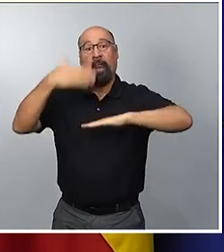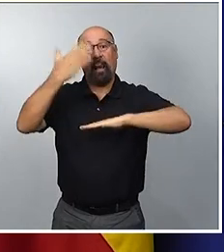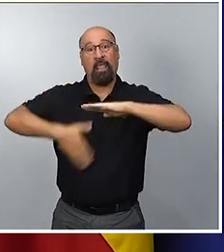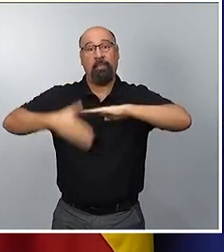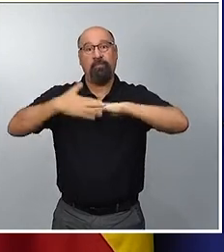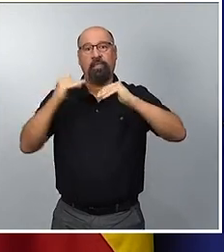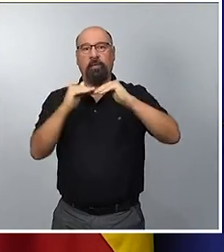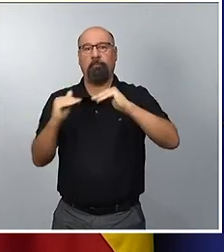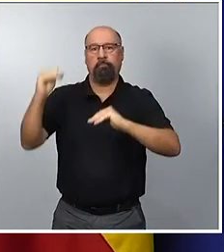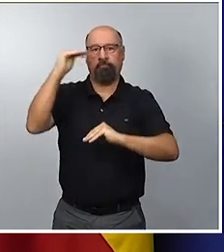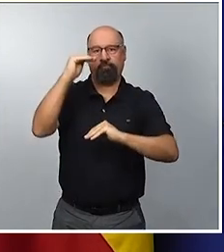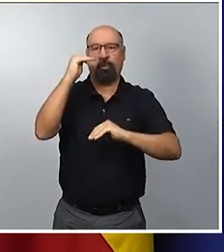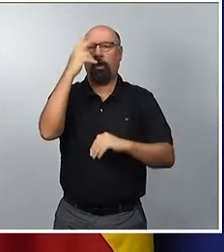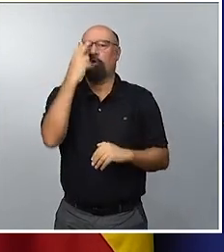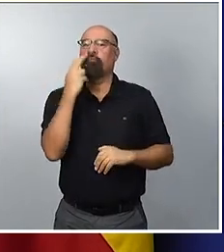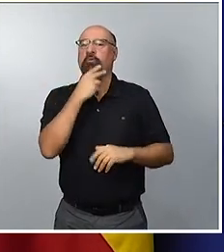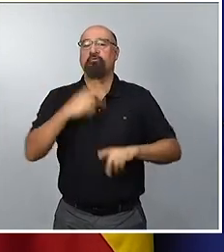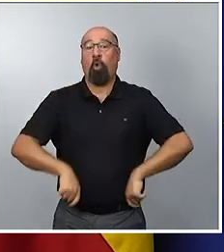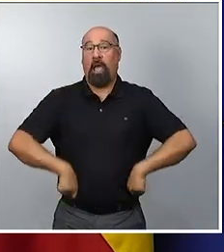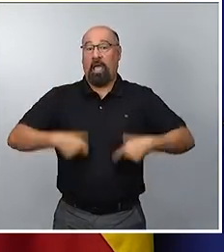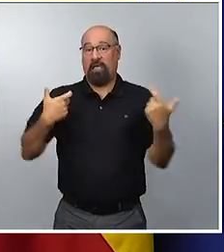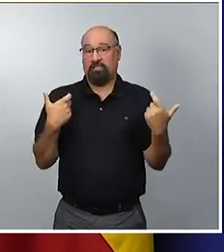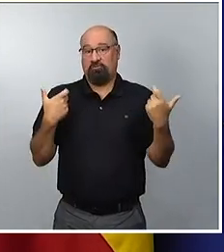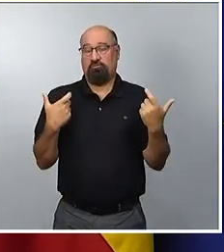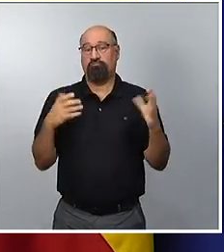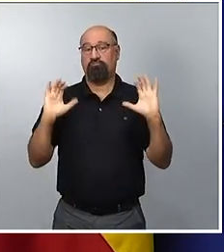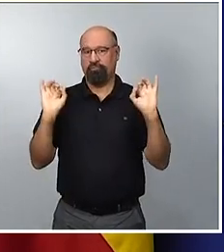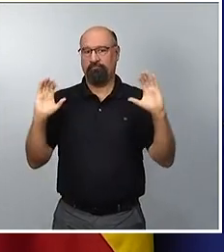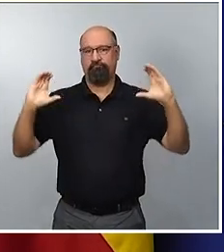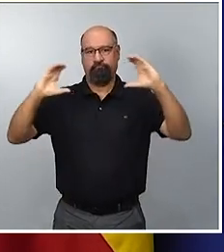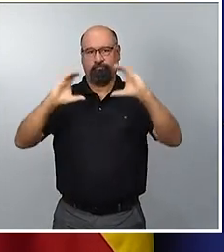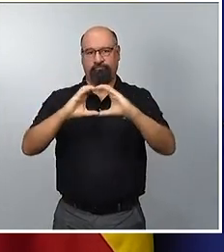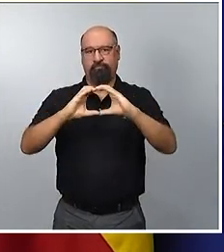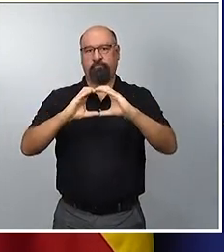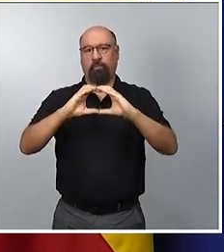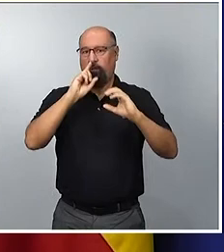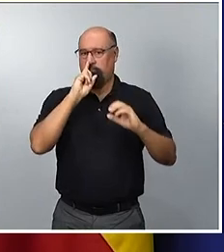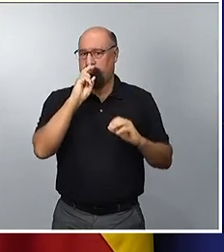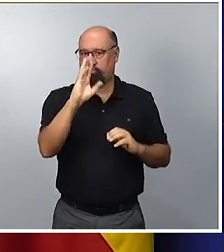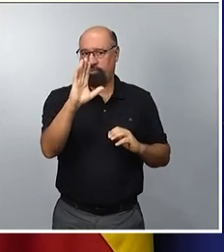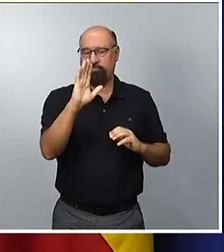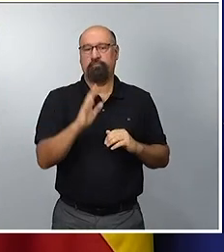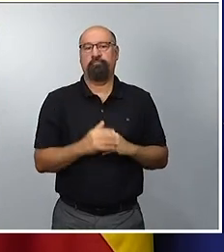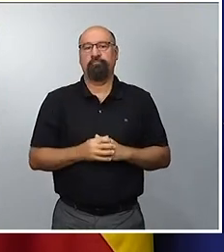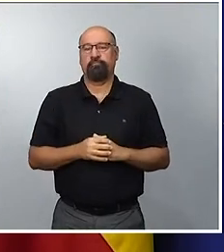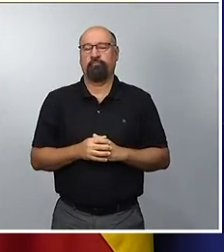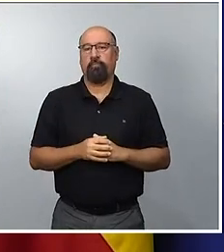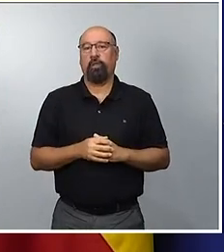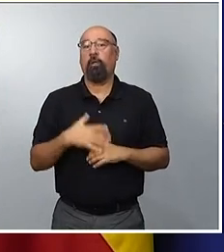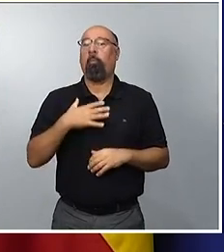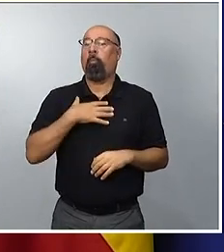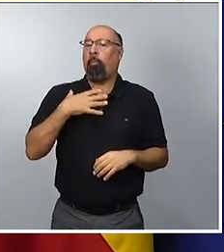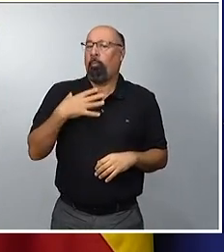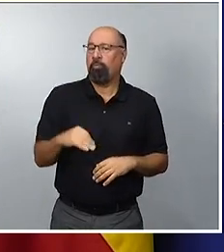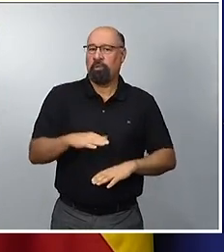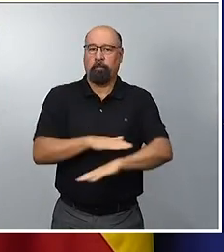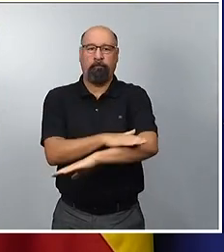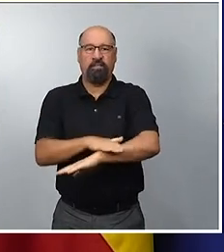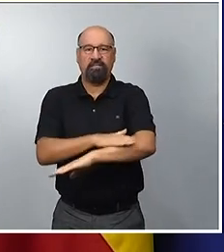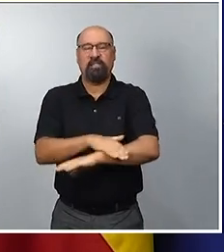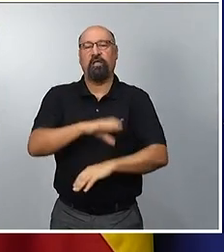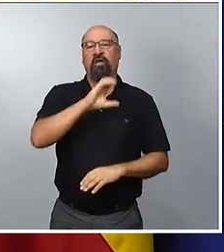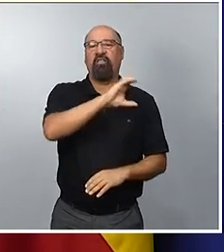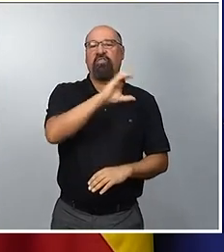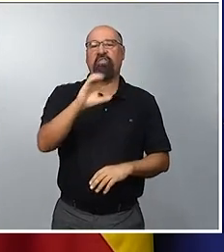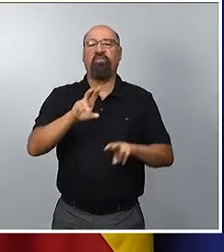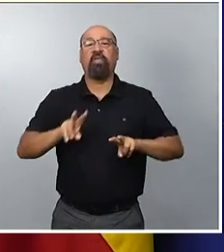compromisos de cargo en los ejercicios futuros para posibilitar que el Ministerio de Ciencia